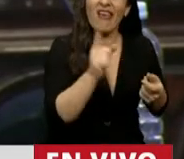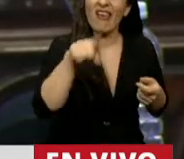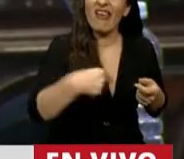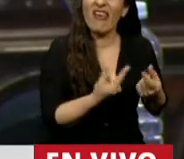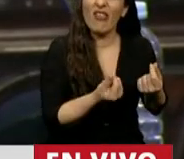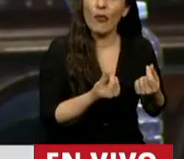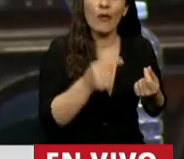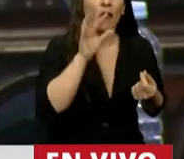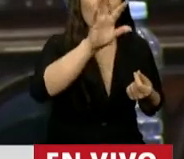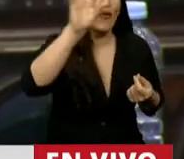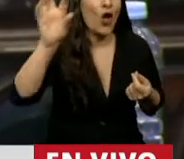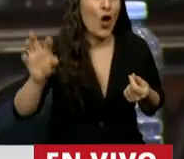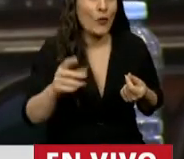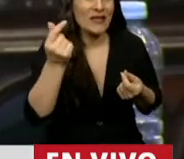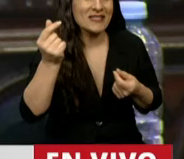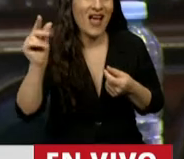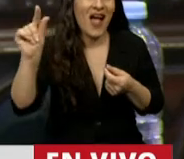ponemos las provincias de la Argentina.